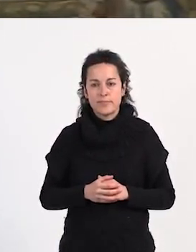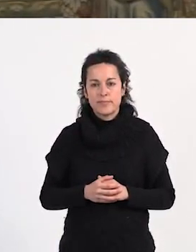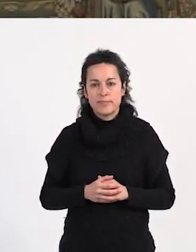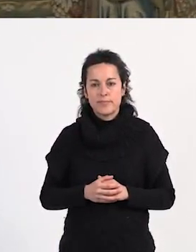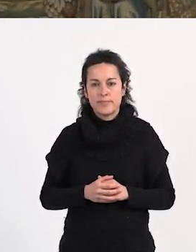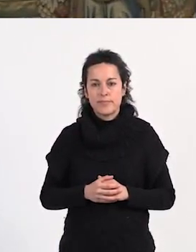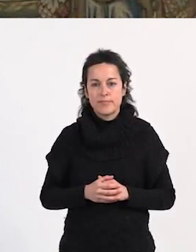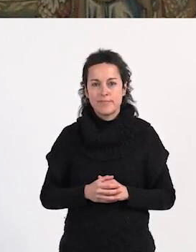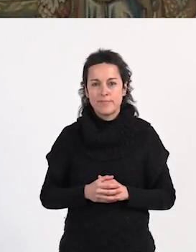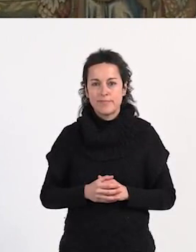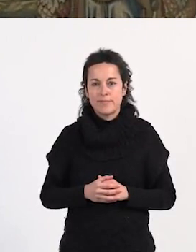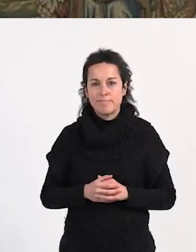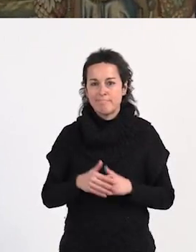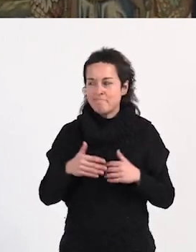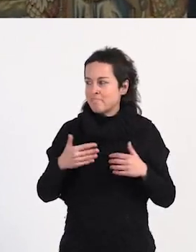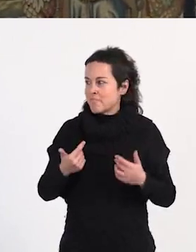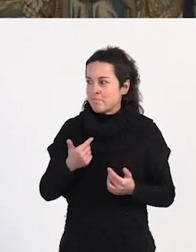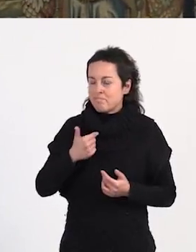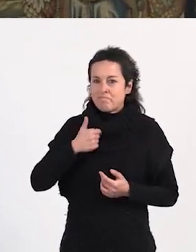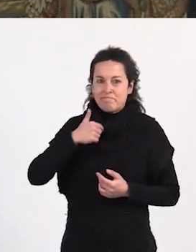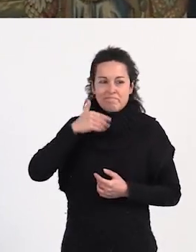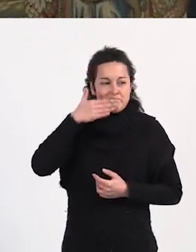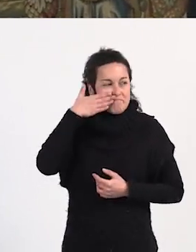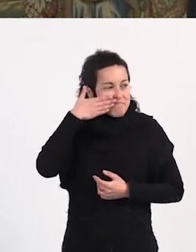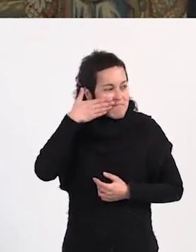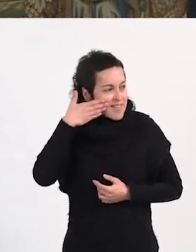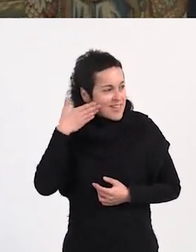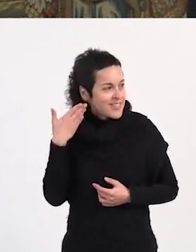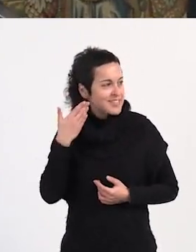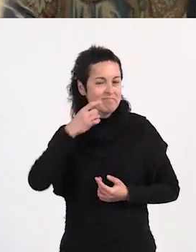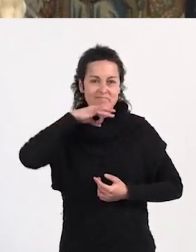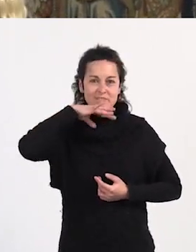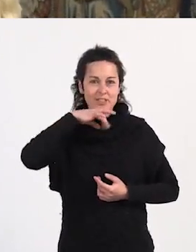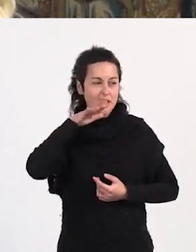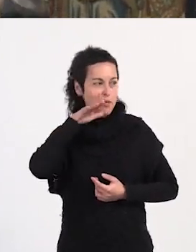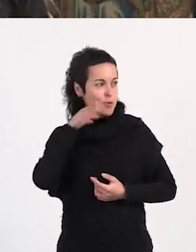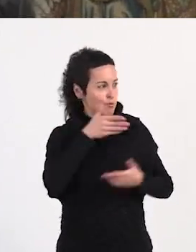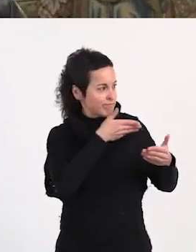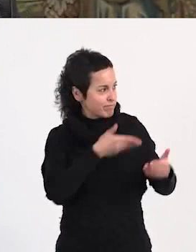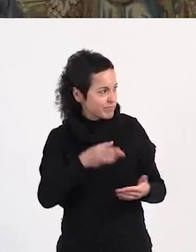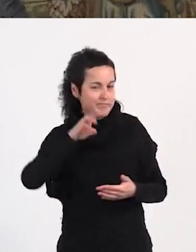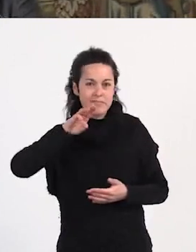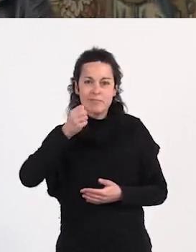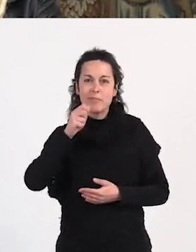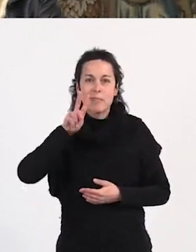Realmente es un placer tener y contar esta tarde con Paula.